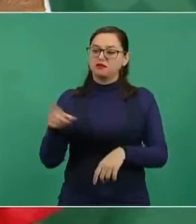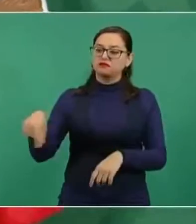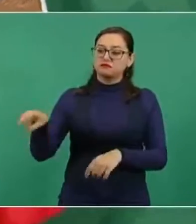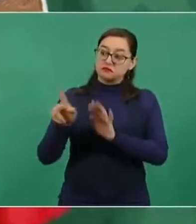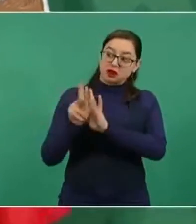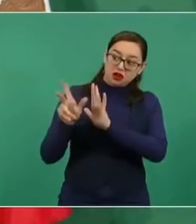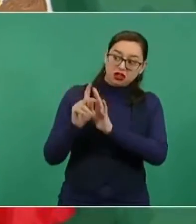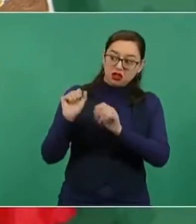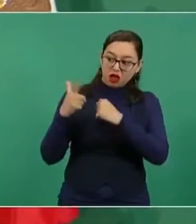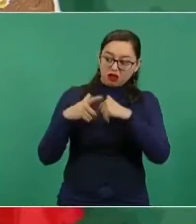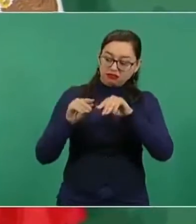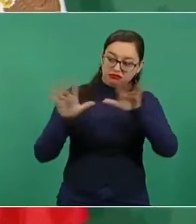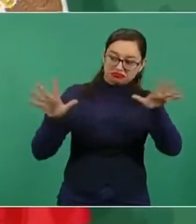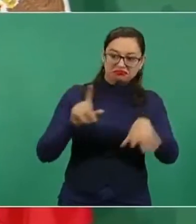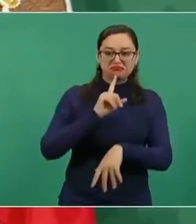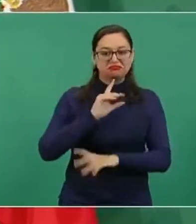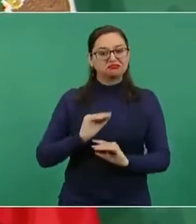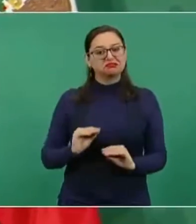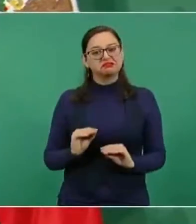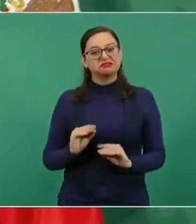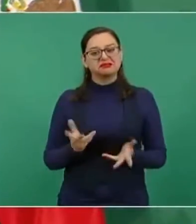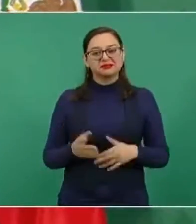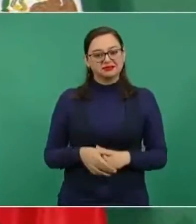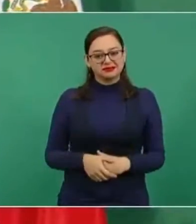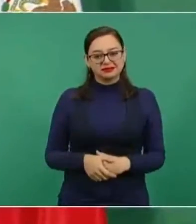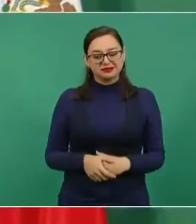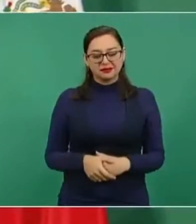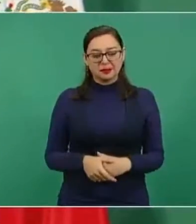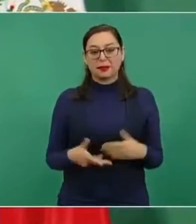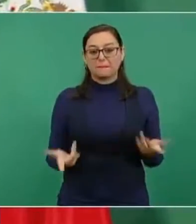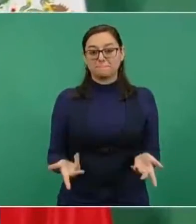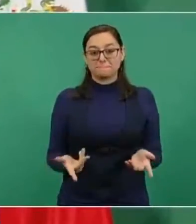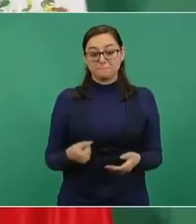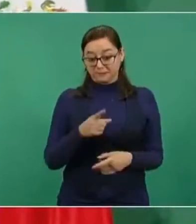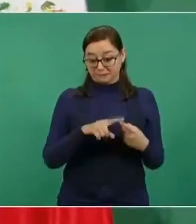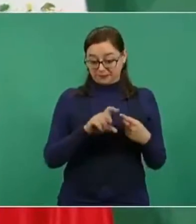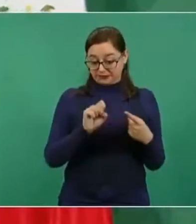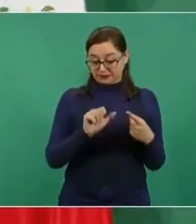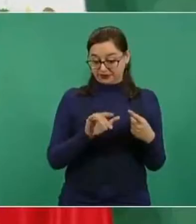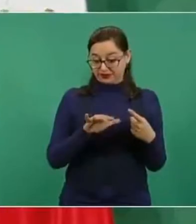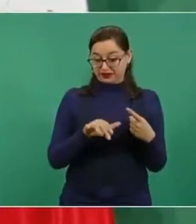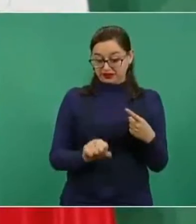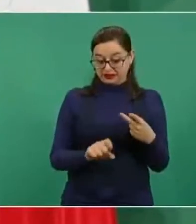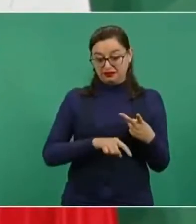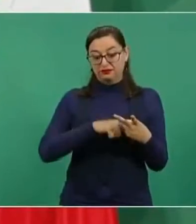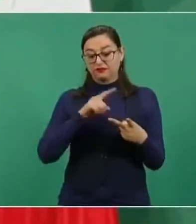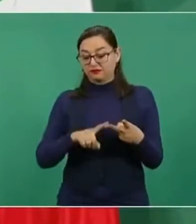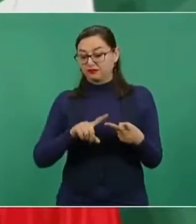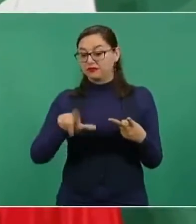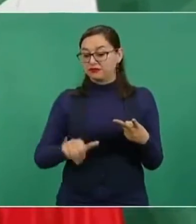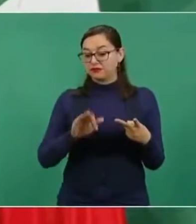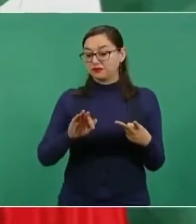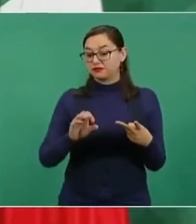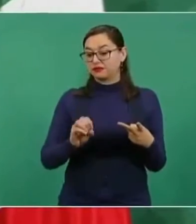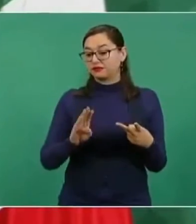Y no solo durante el periodo de Salinas, luego con el FOAPROA,